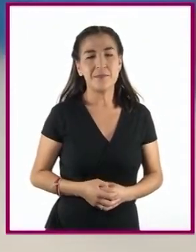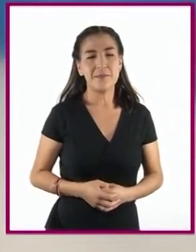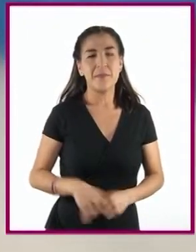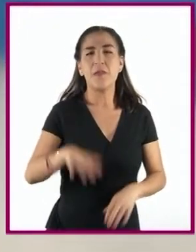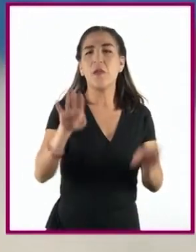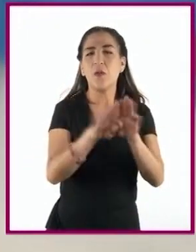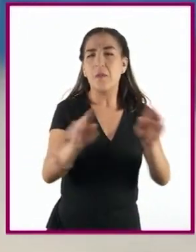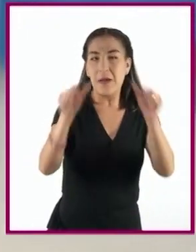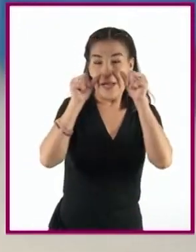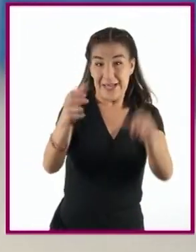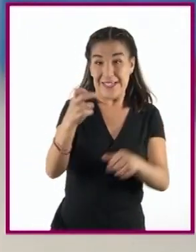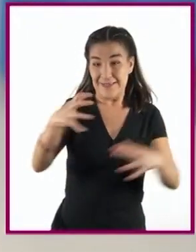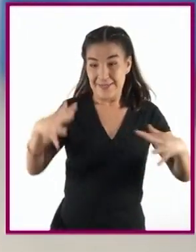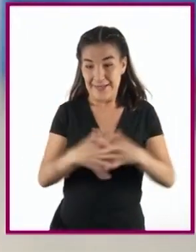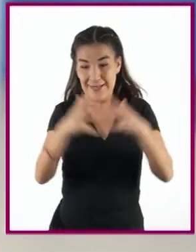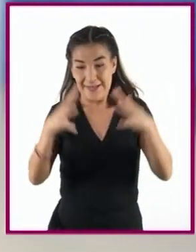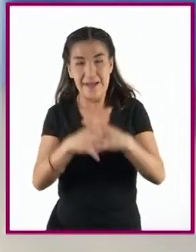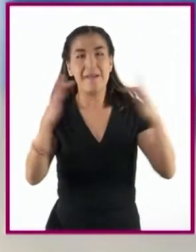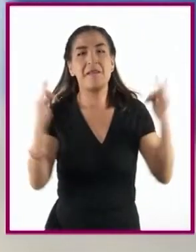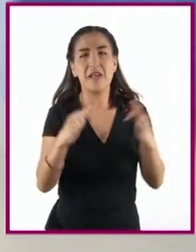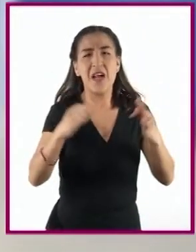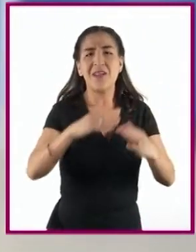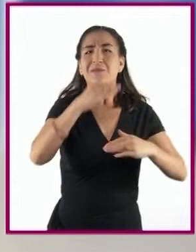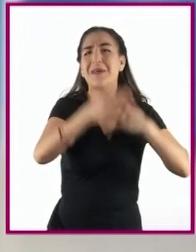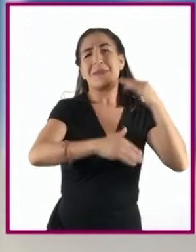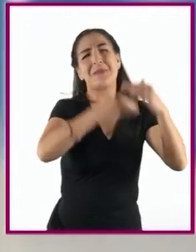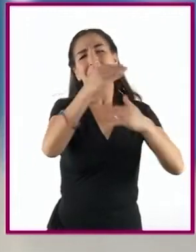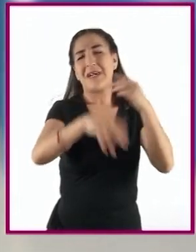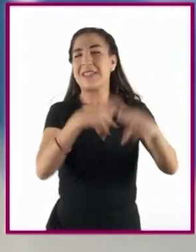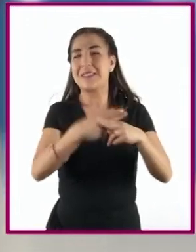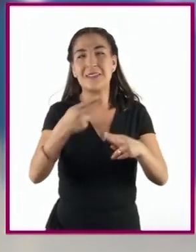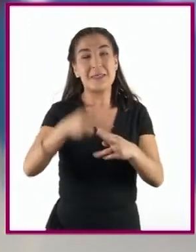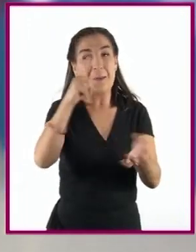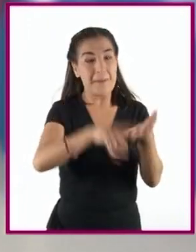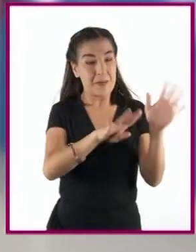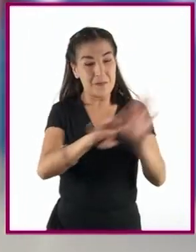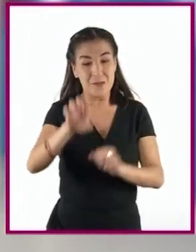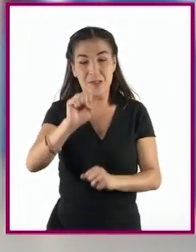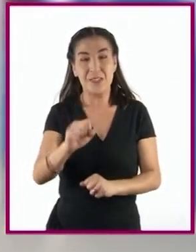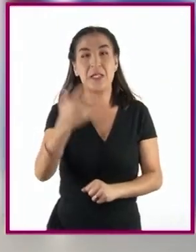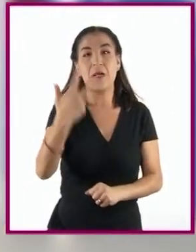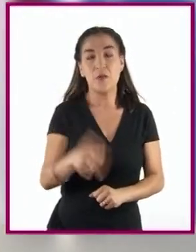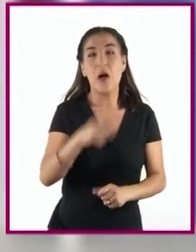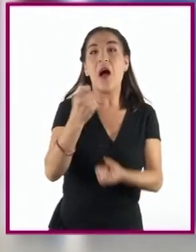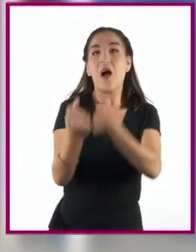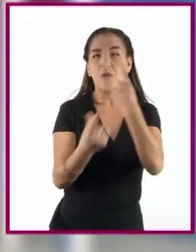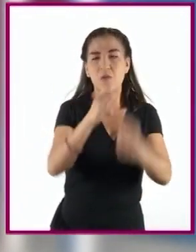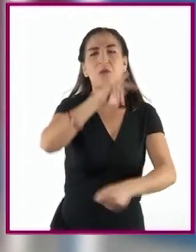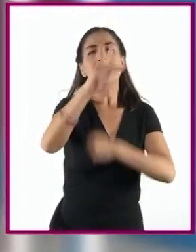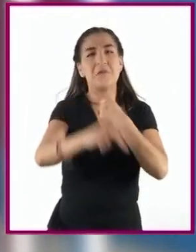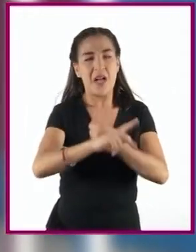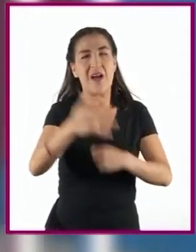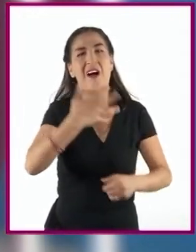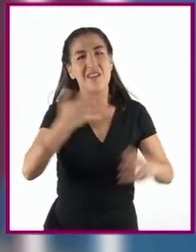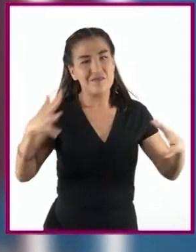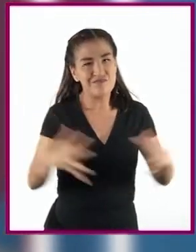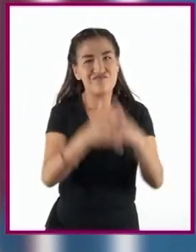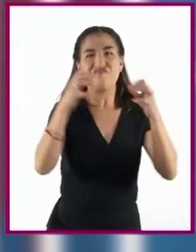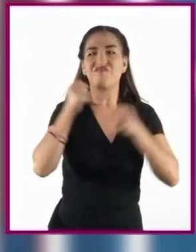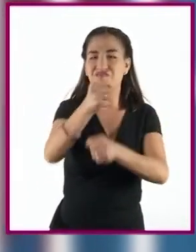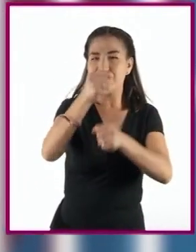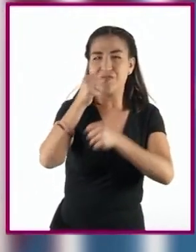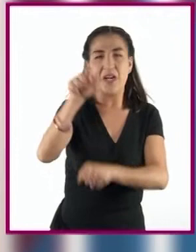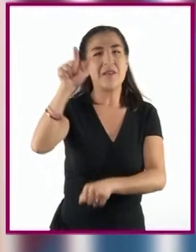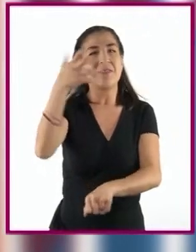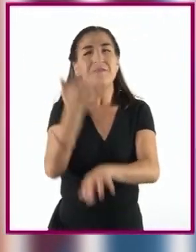tensión de la Guerra Fría siguió creciendo hasta 1968. En muchos países hubo protestas en Estados Unidos de